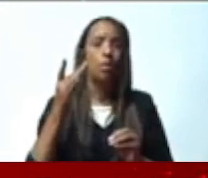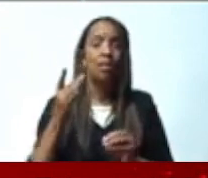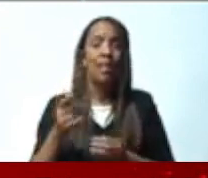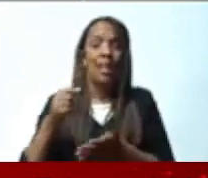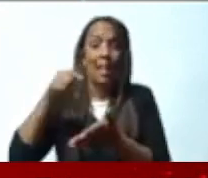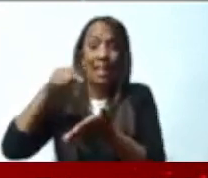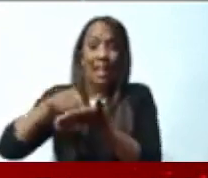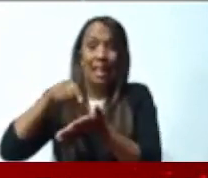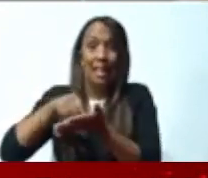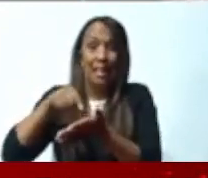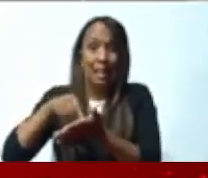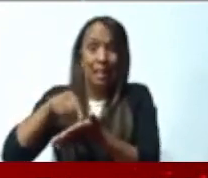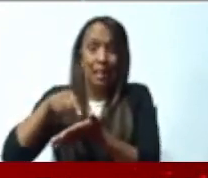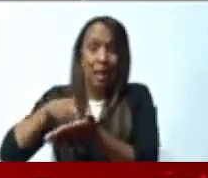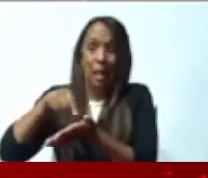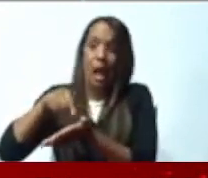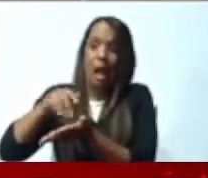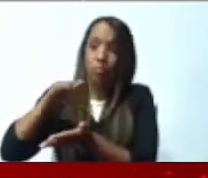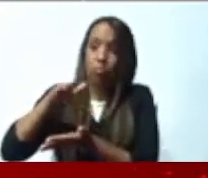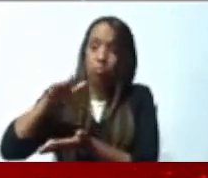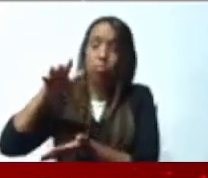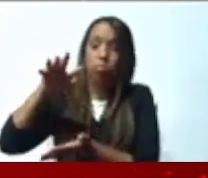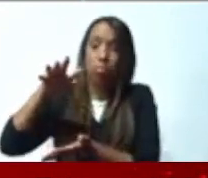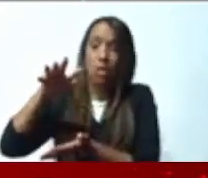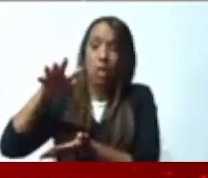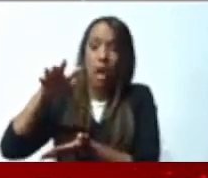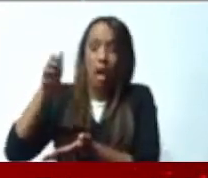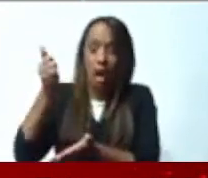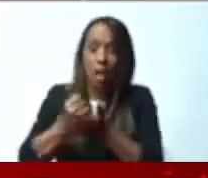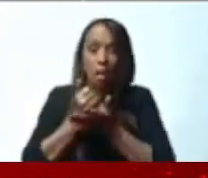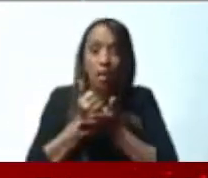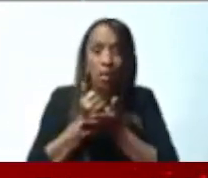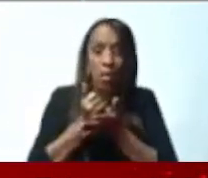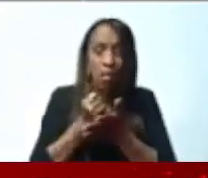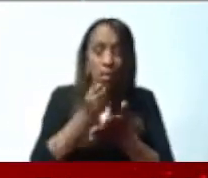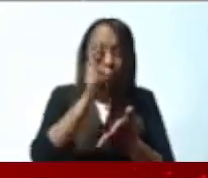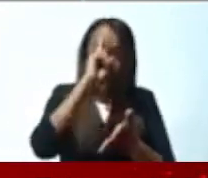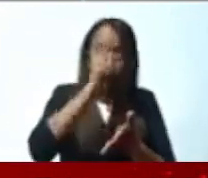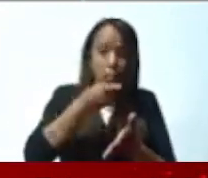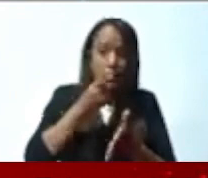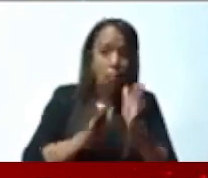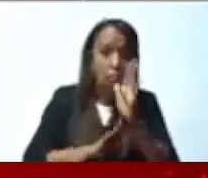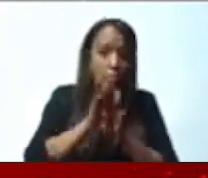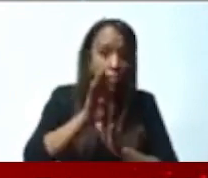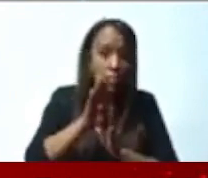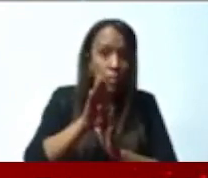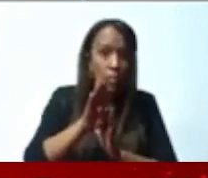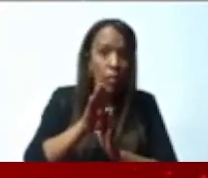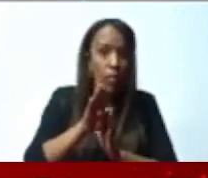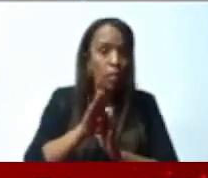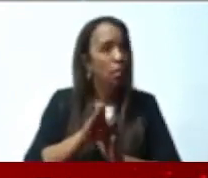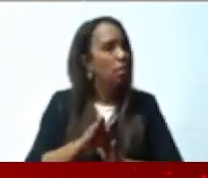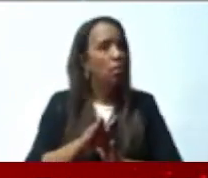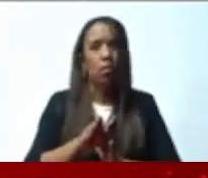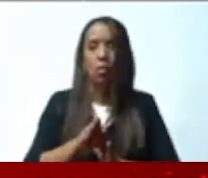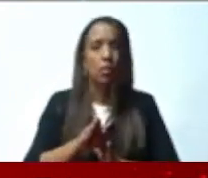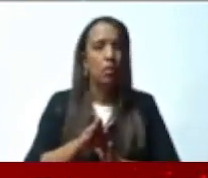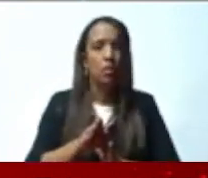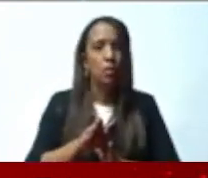desarrollar aún el crecimiento. ¿O es justo que desde el 1952,